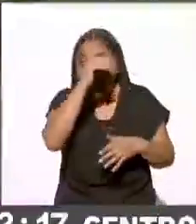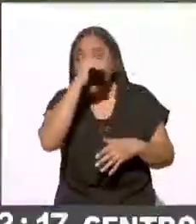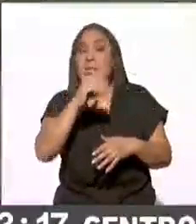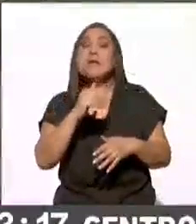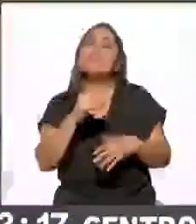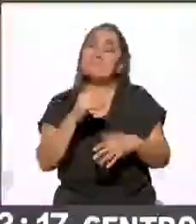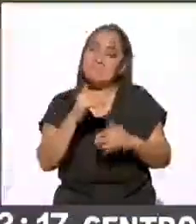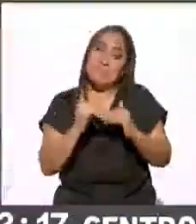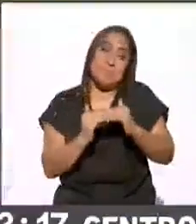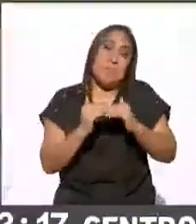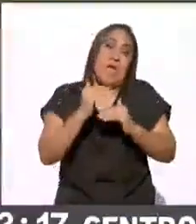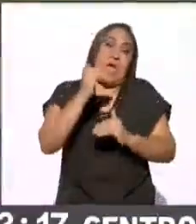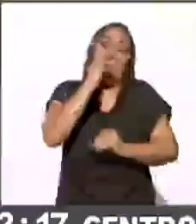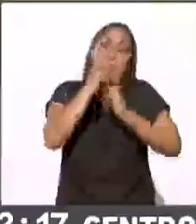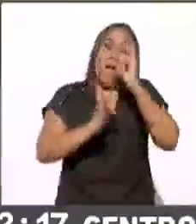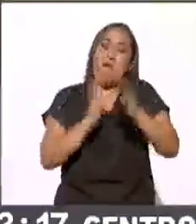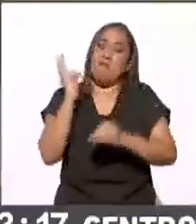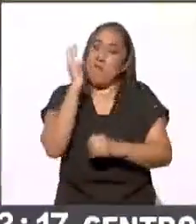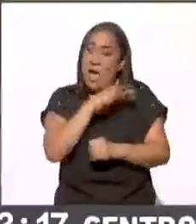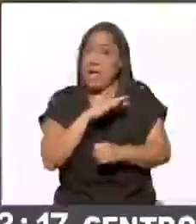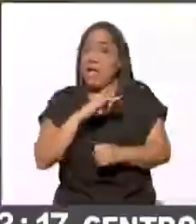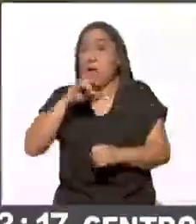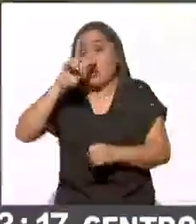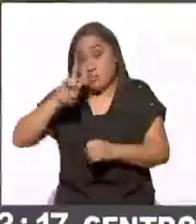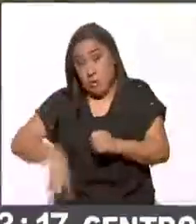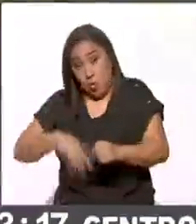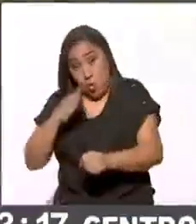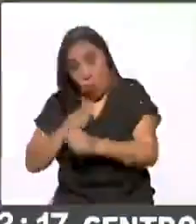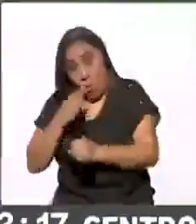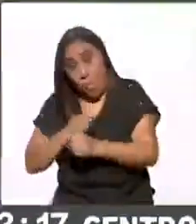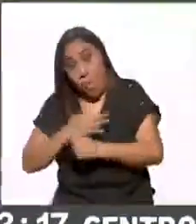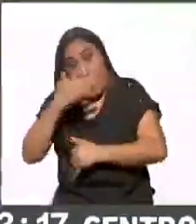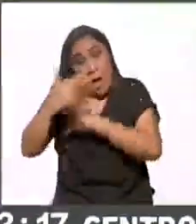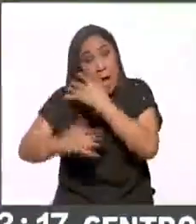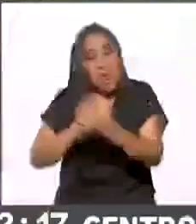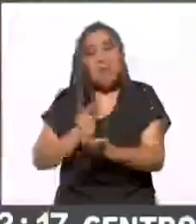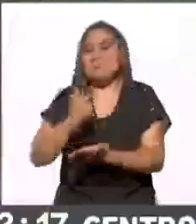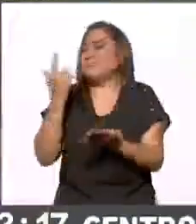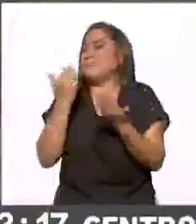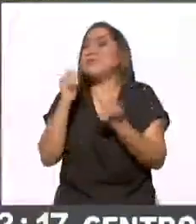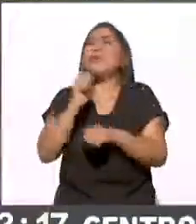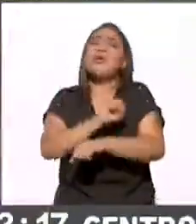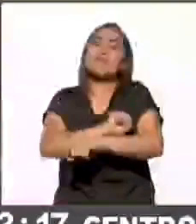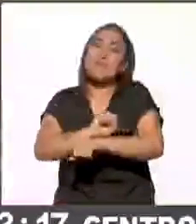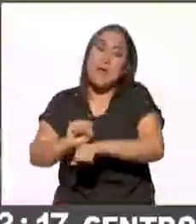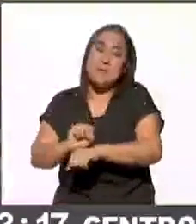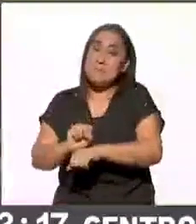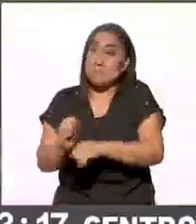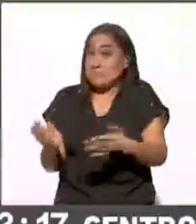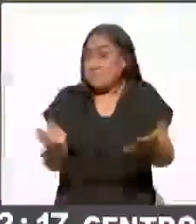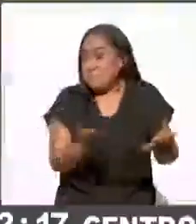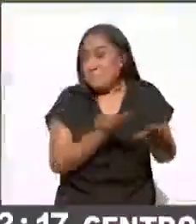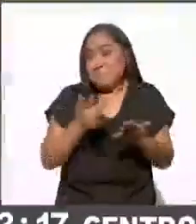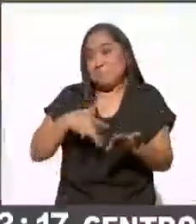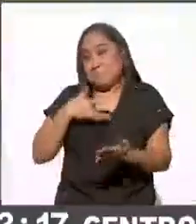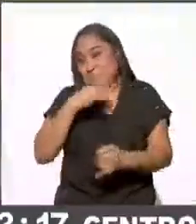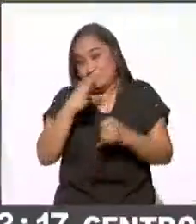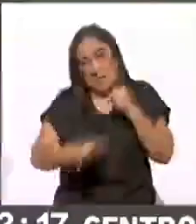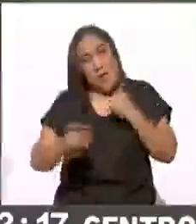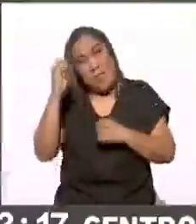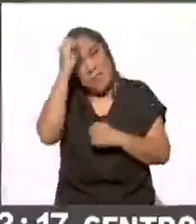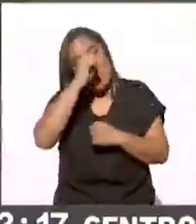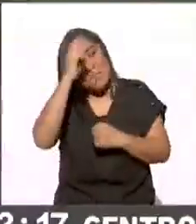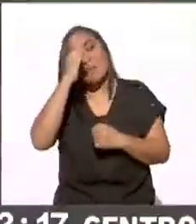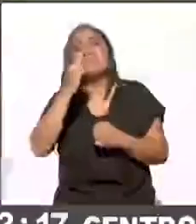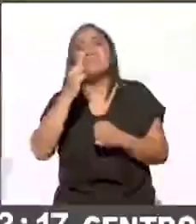falsas sobre eso que lo que aconteció en la realidad. En conclusión, Mariana, Ana, compañeros, compañeras, podemos decir